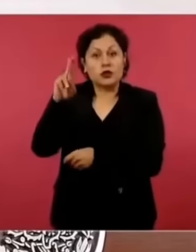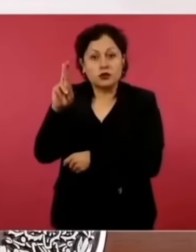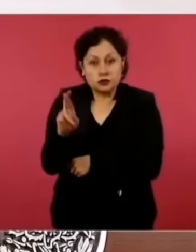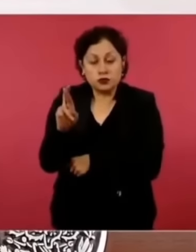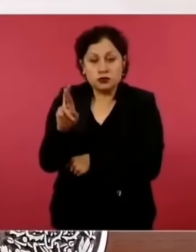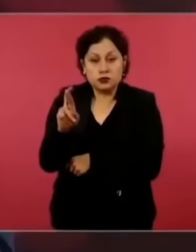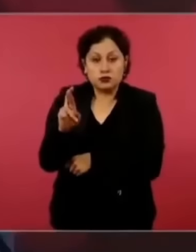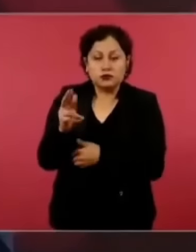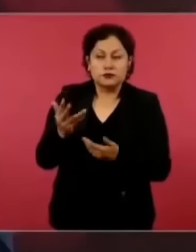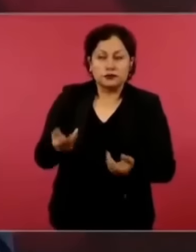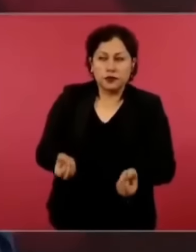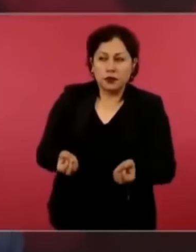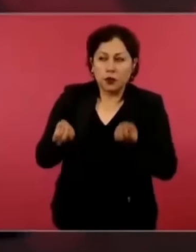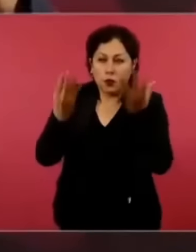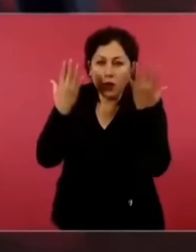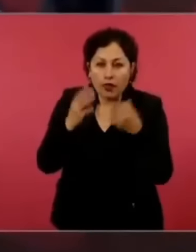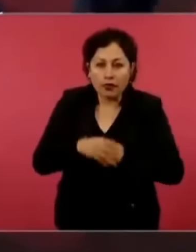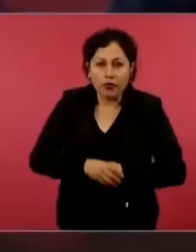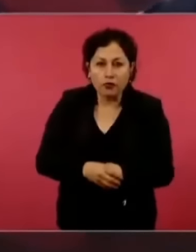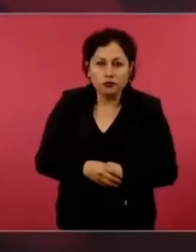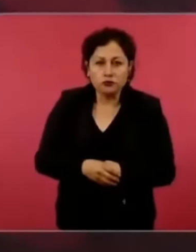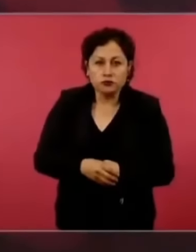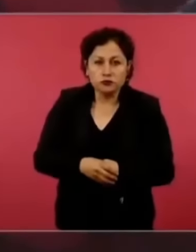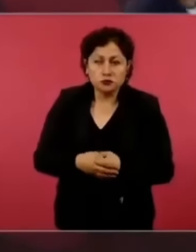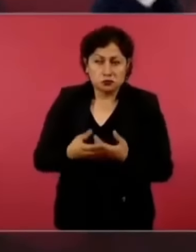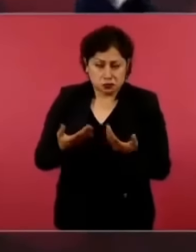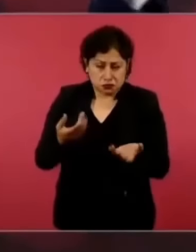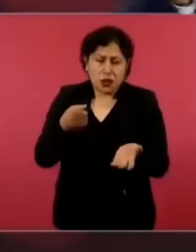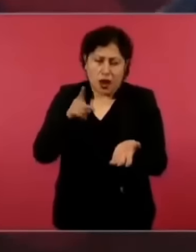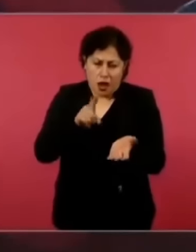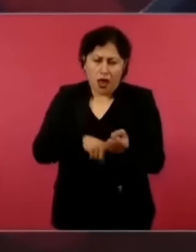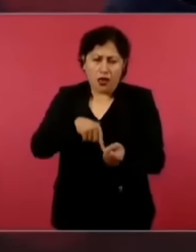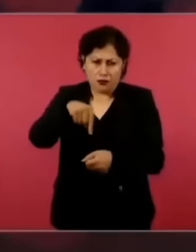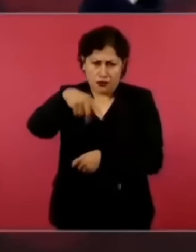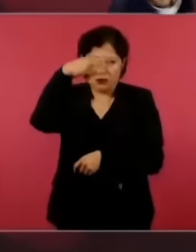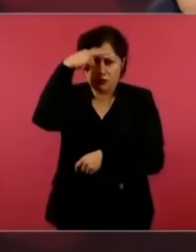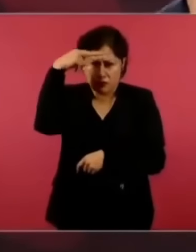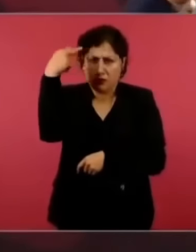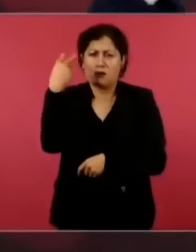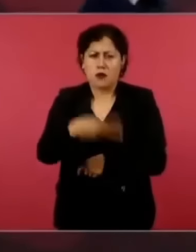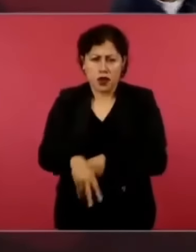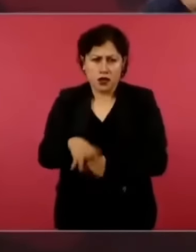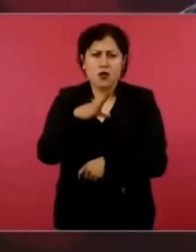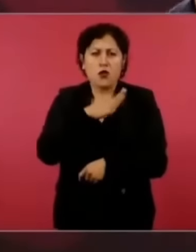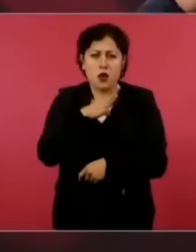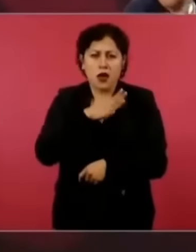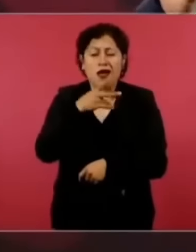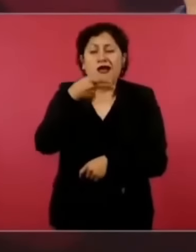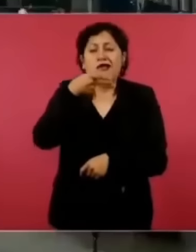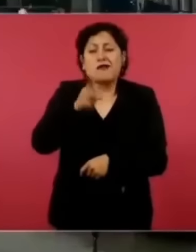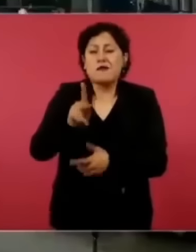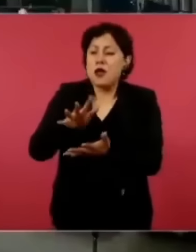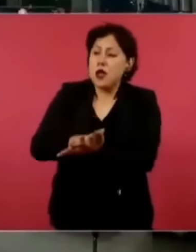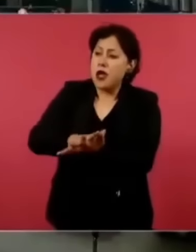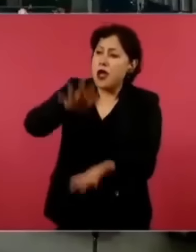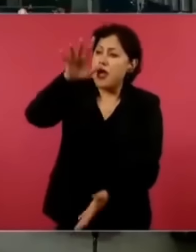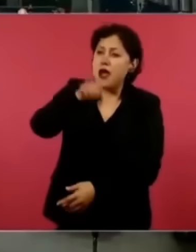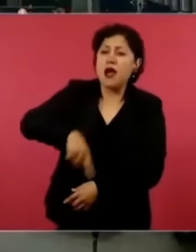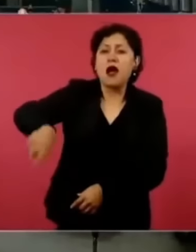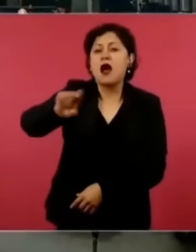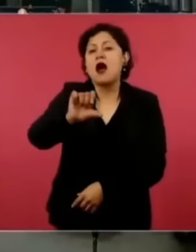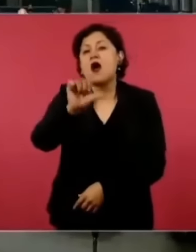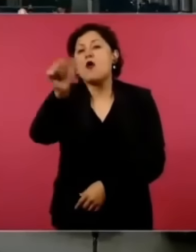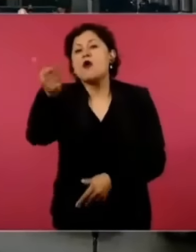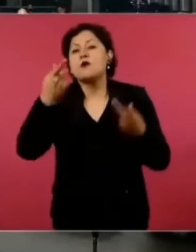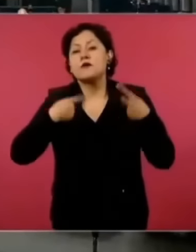Pues sí, sí es México, pero hay otros también, hay otros mexicanos. Entonces, su